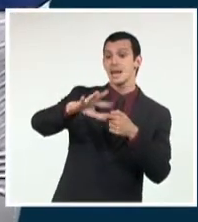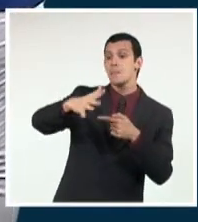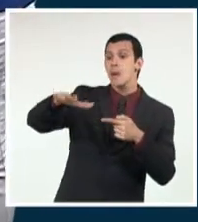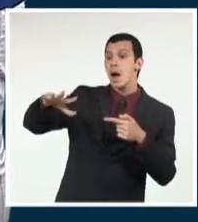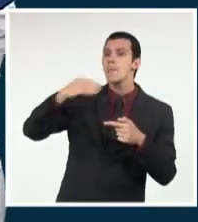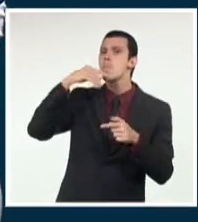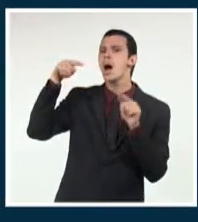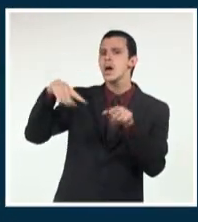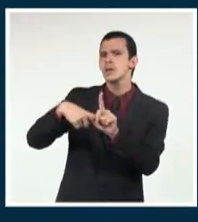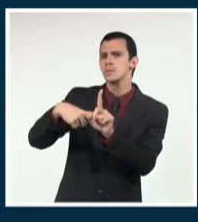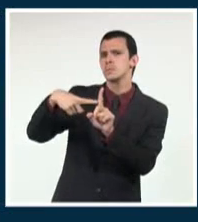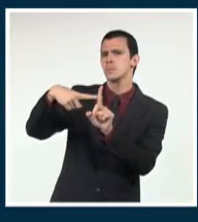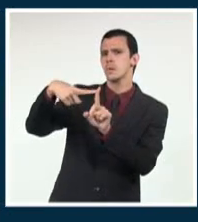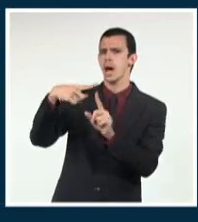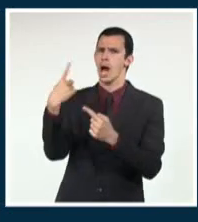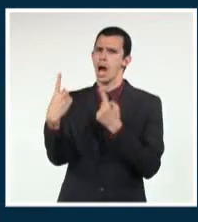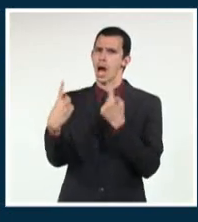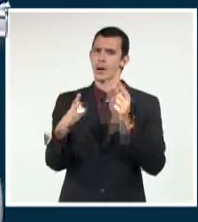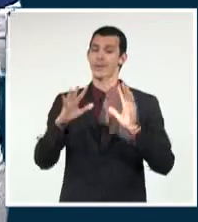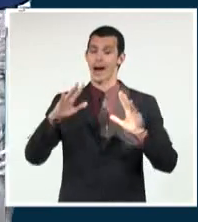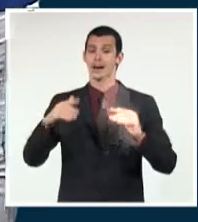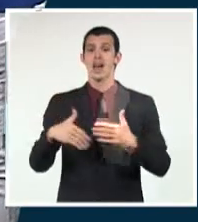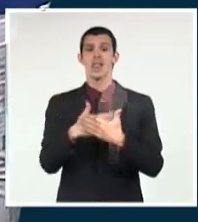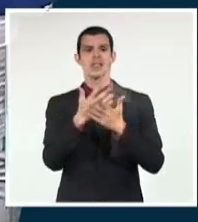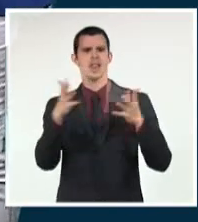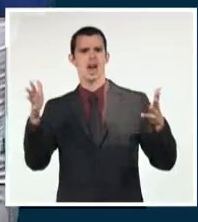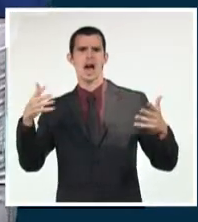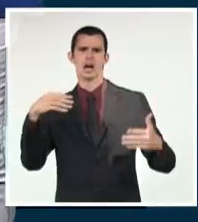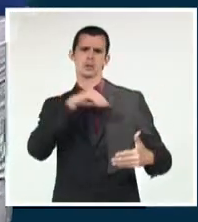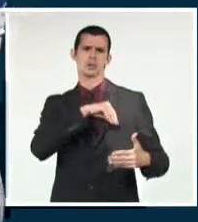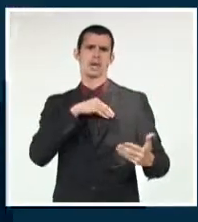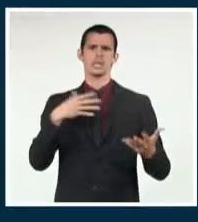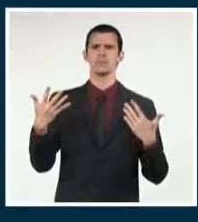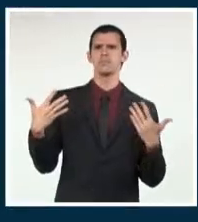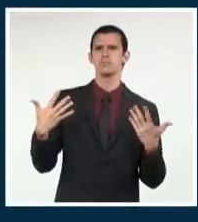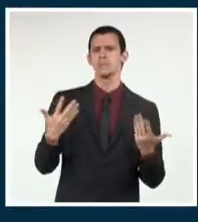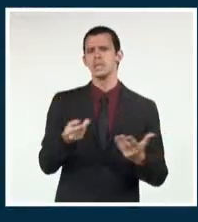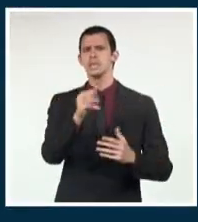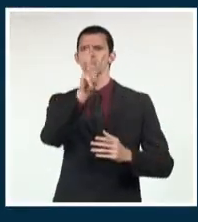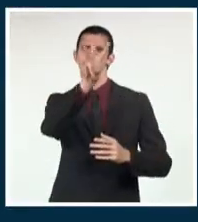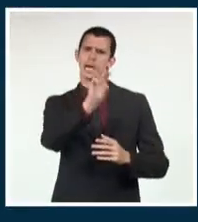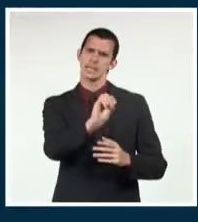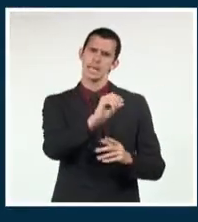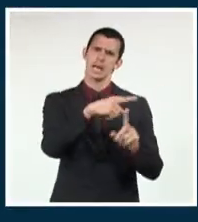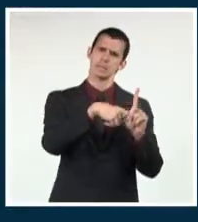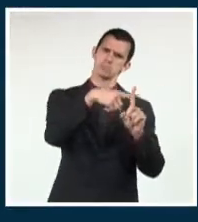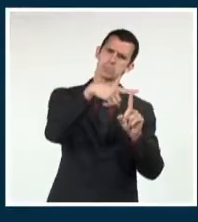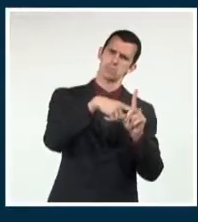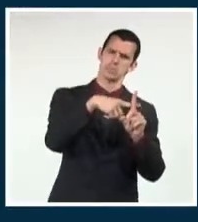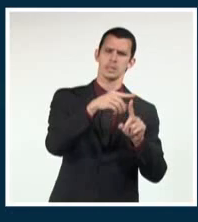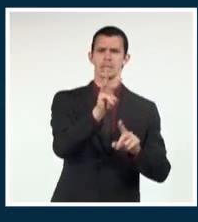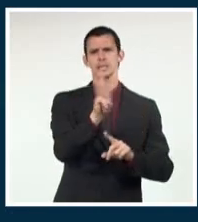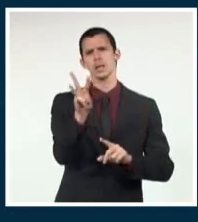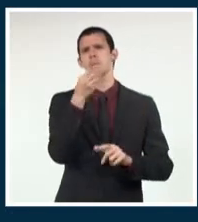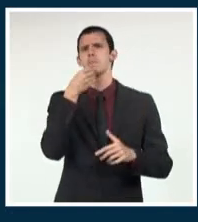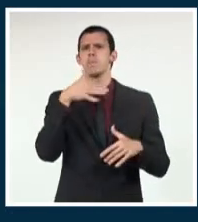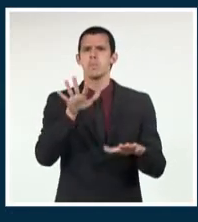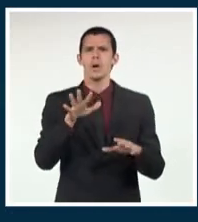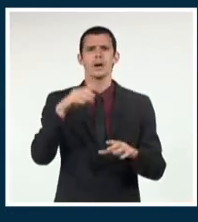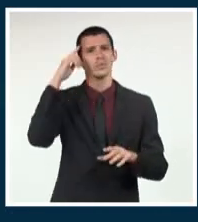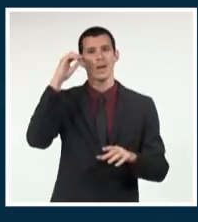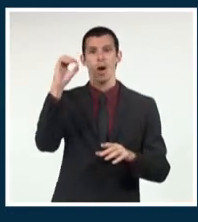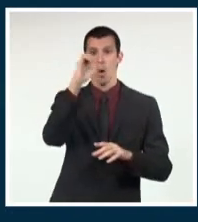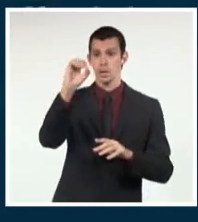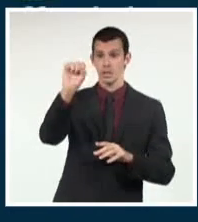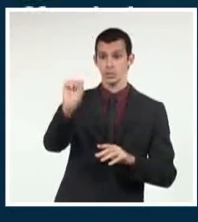costeras. Y el día será nuevamente cálido con temperaturas máximas de 30 y hasta 33 grados Celsius en las provincias del sur